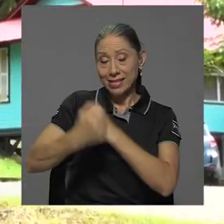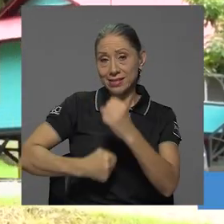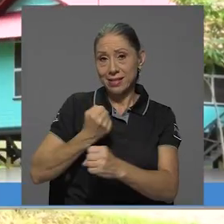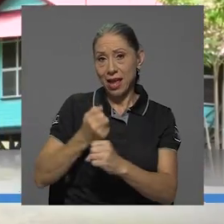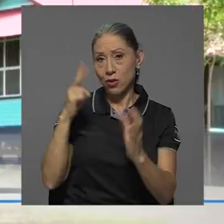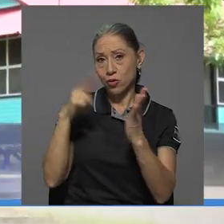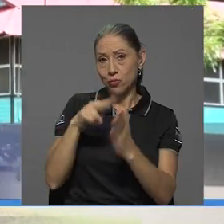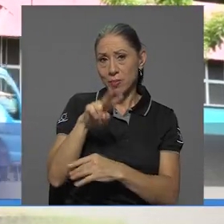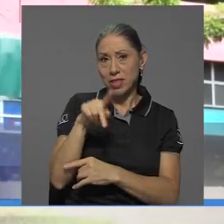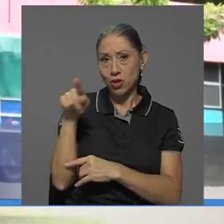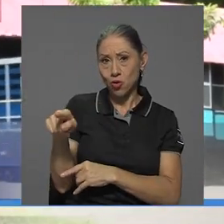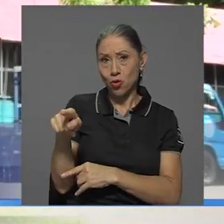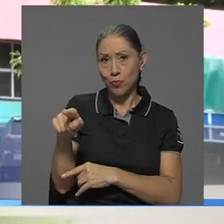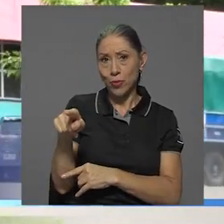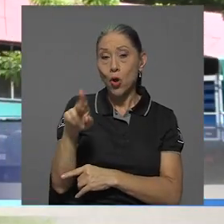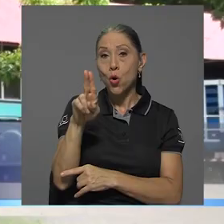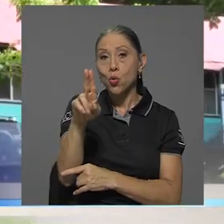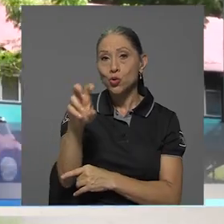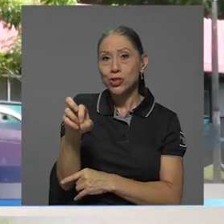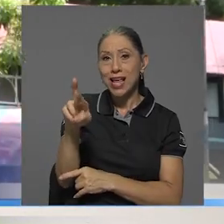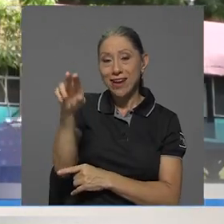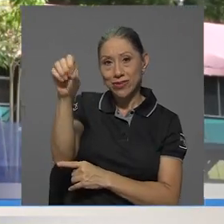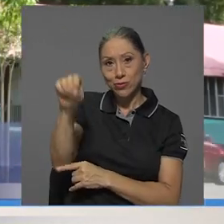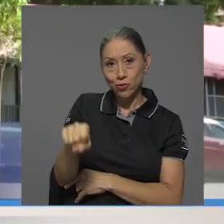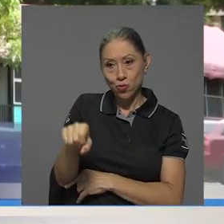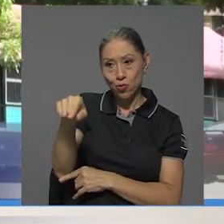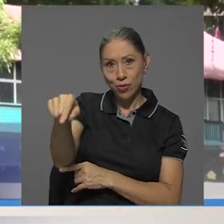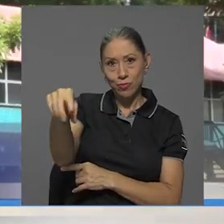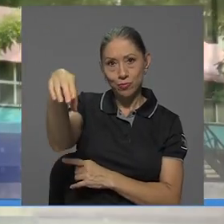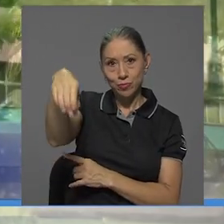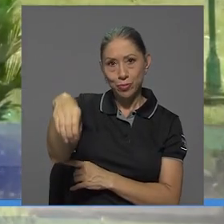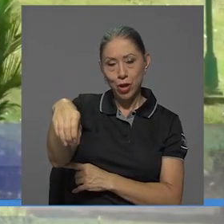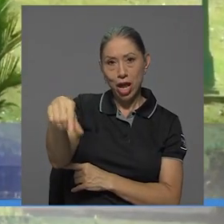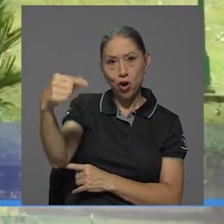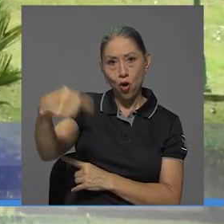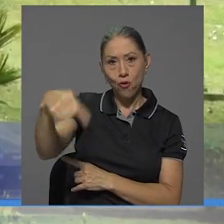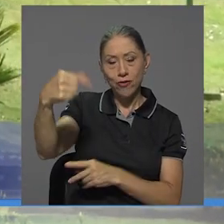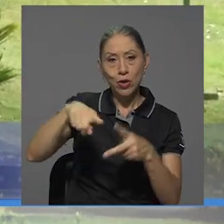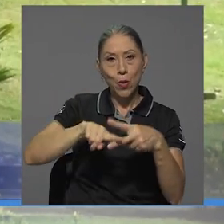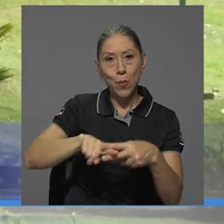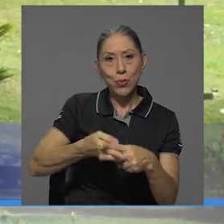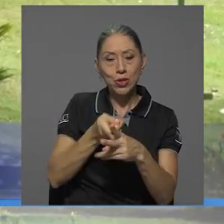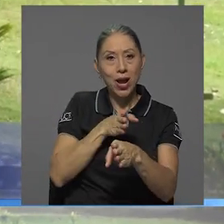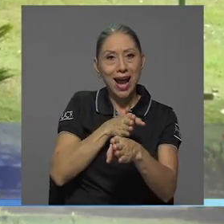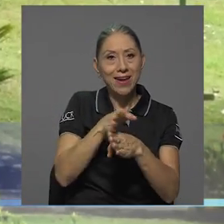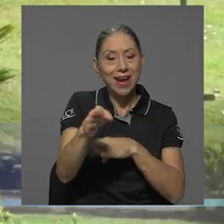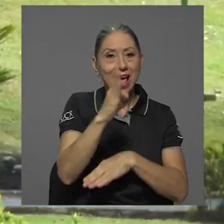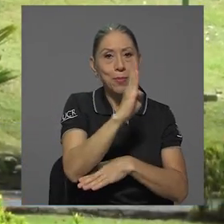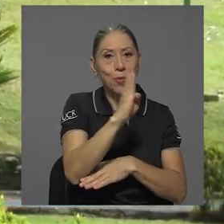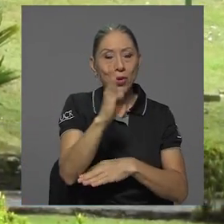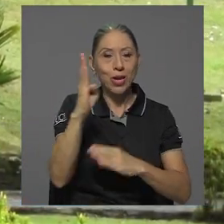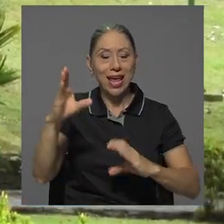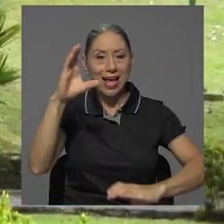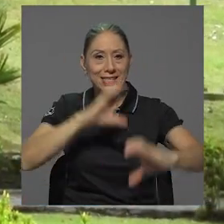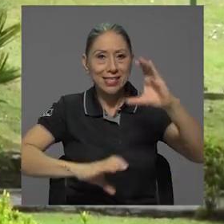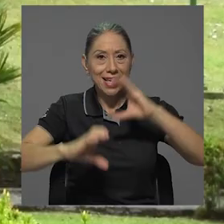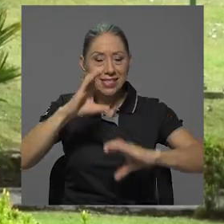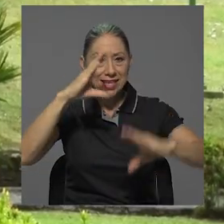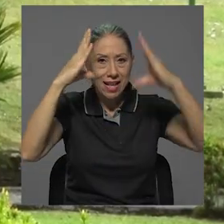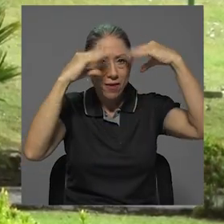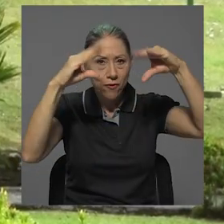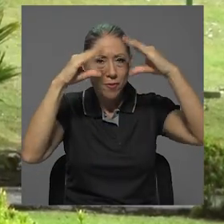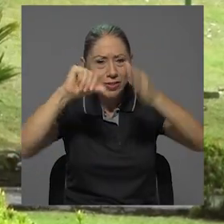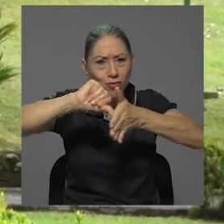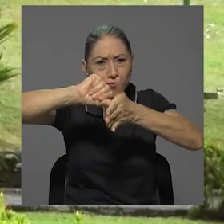Este año 2021, la sede del sur de la UCR, en Golfito, dio inicio a la carrera de bibliotecología y ciencias de la